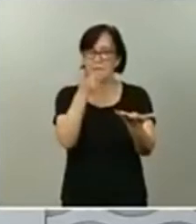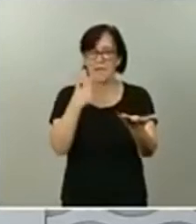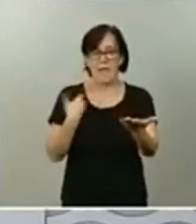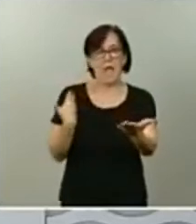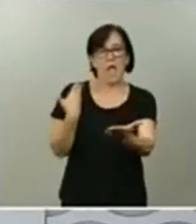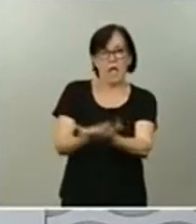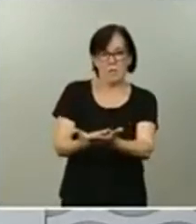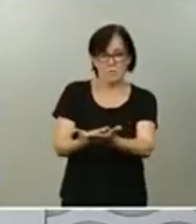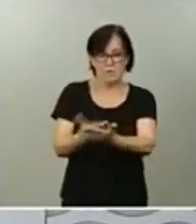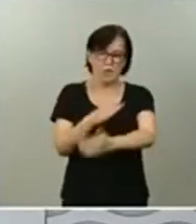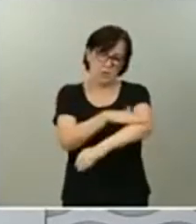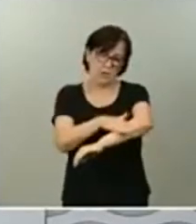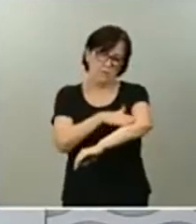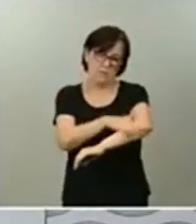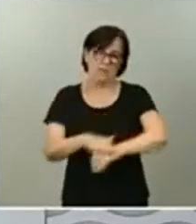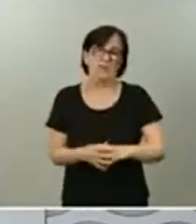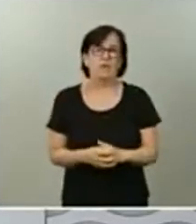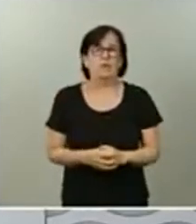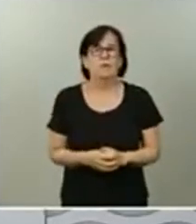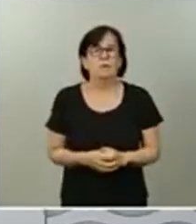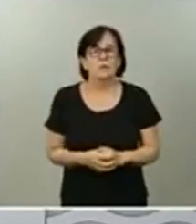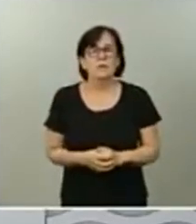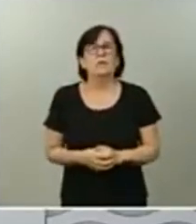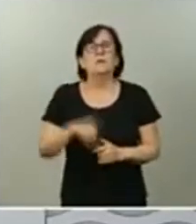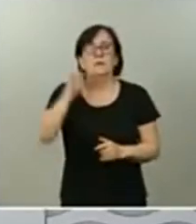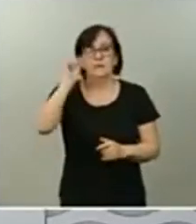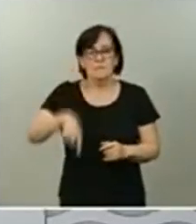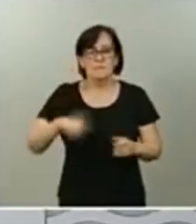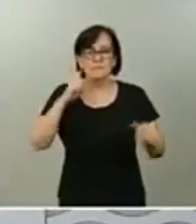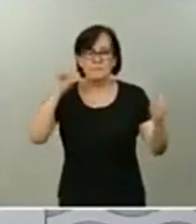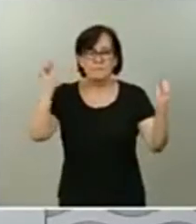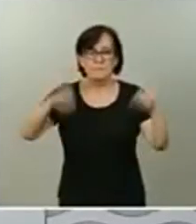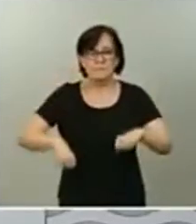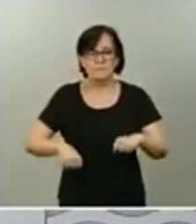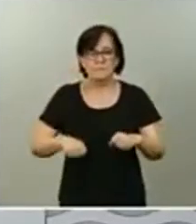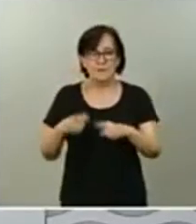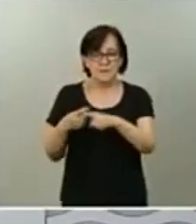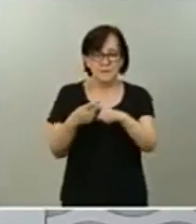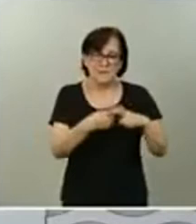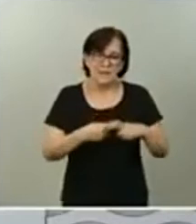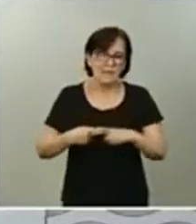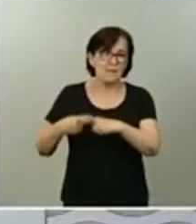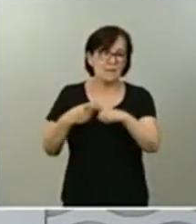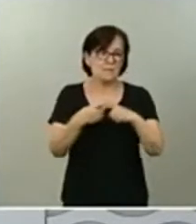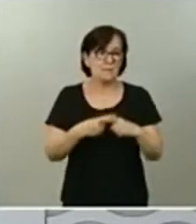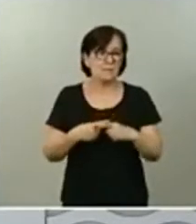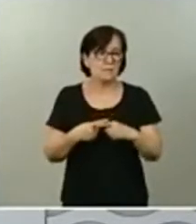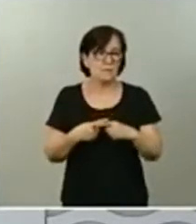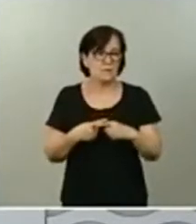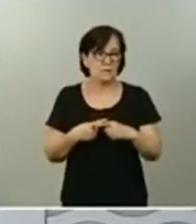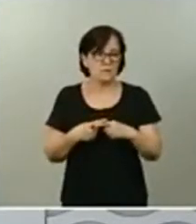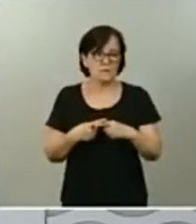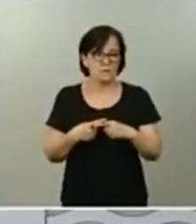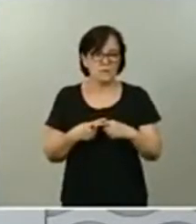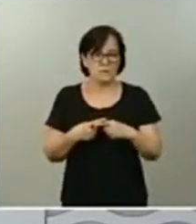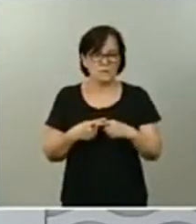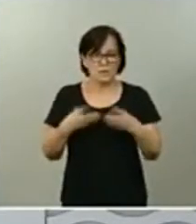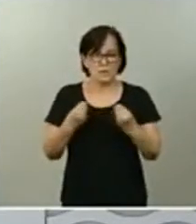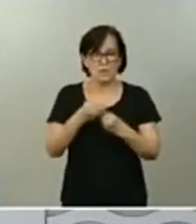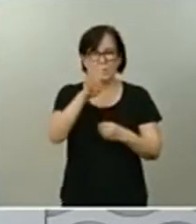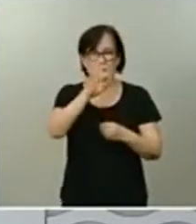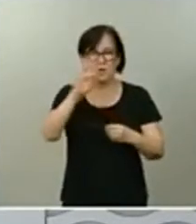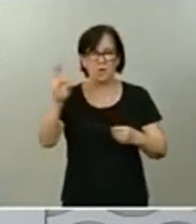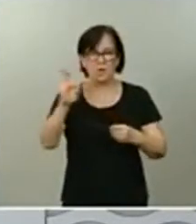ministerio. De otro lado, se ha aprobado también la distribución por un conjunto de 412